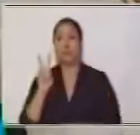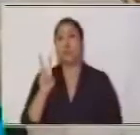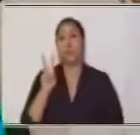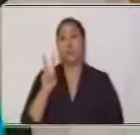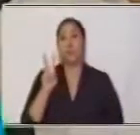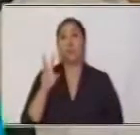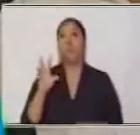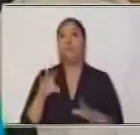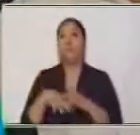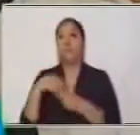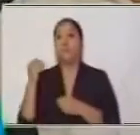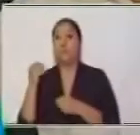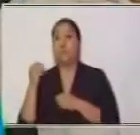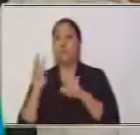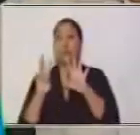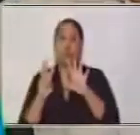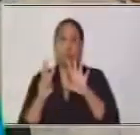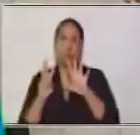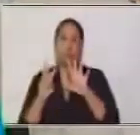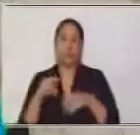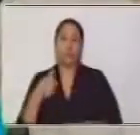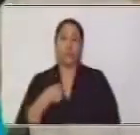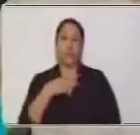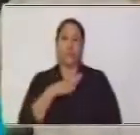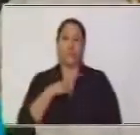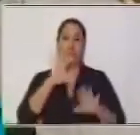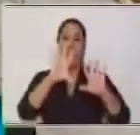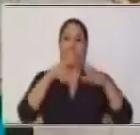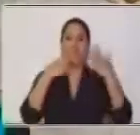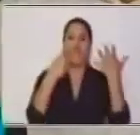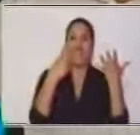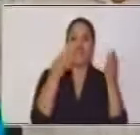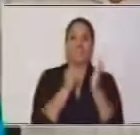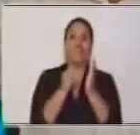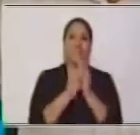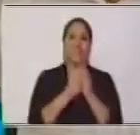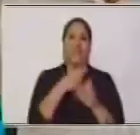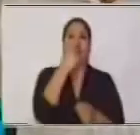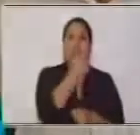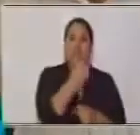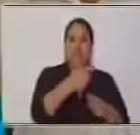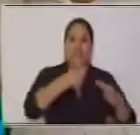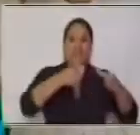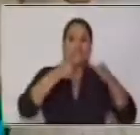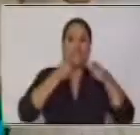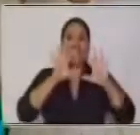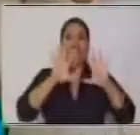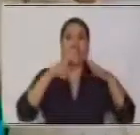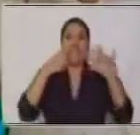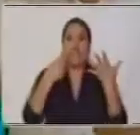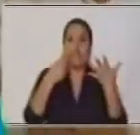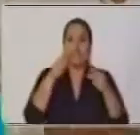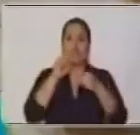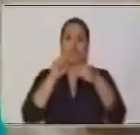ocho. O sea, tengo dieciséis quetzales y cada tostada vale dos quetzales, dieciséis dividido dos,